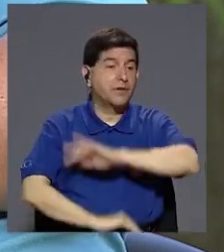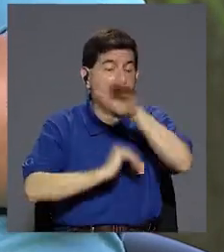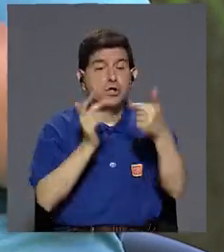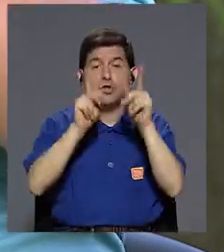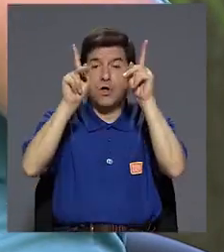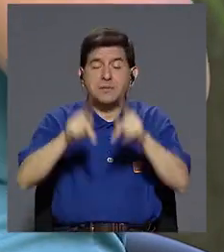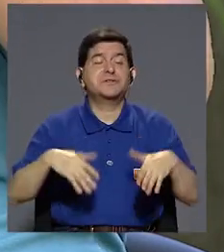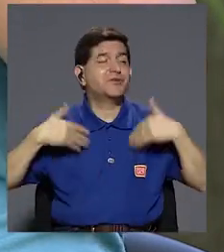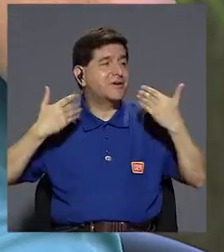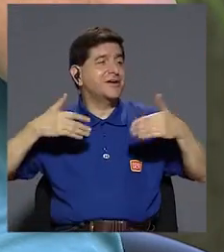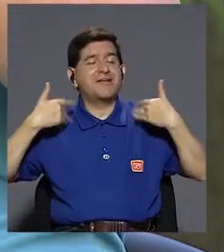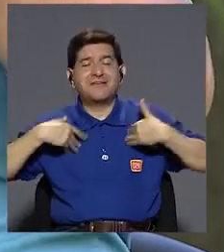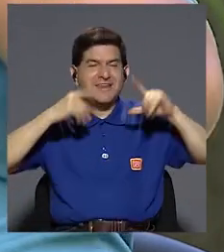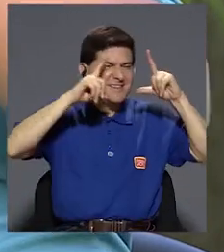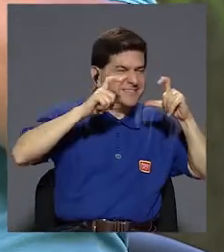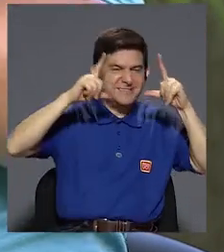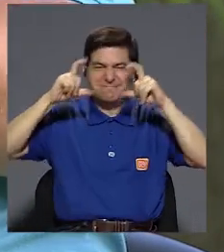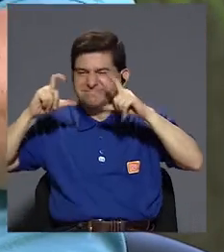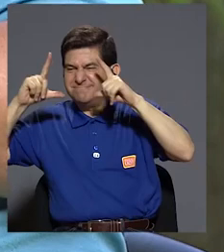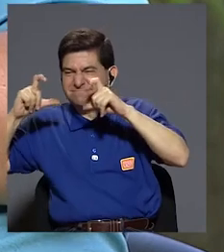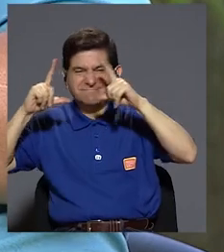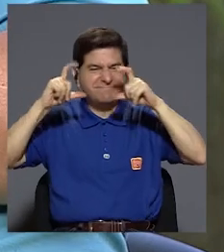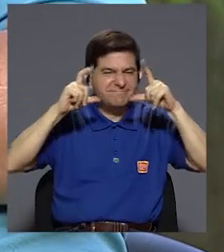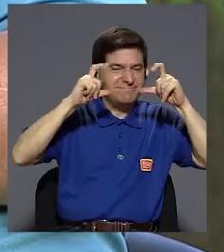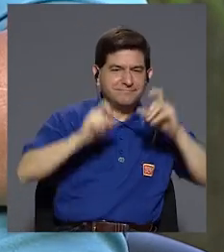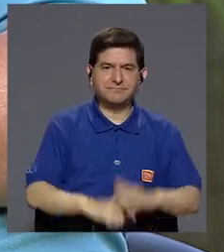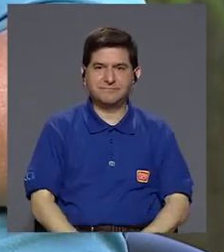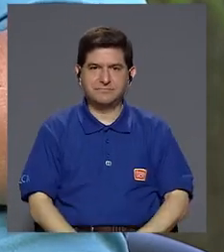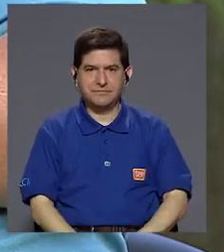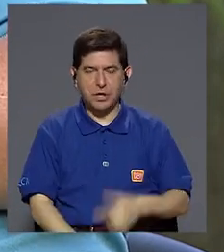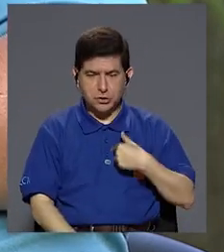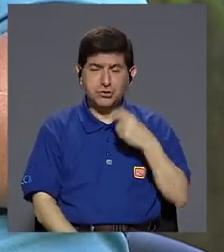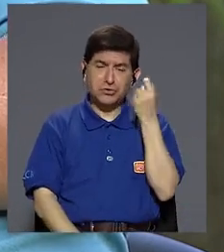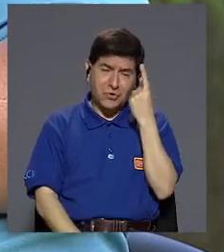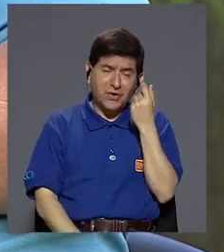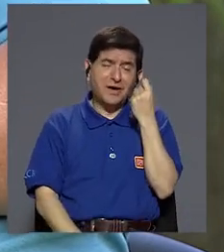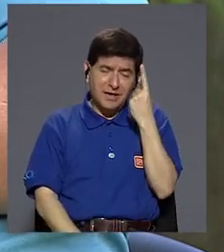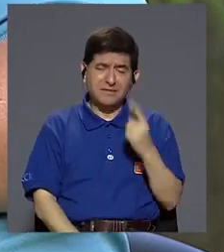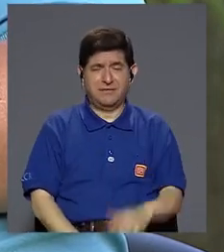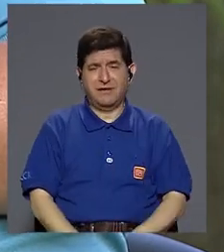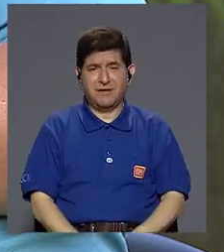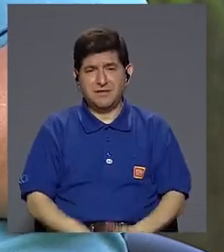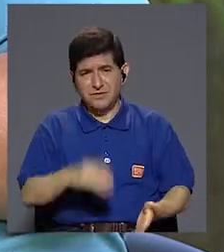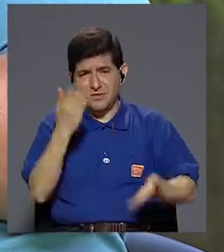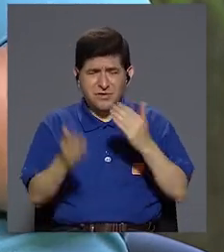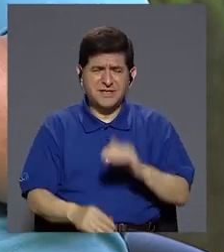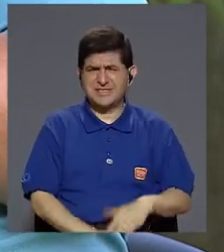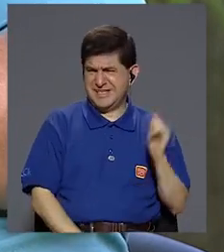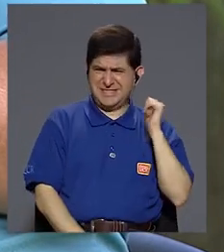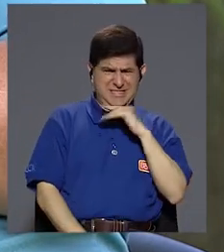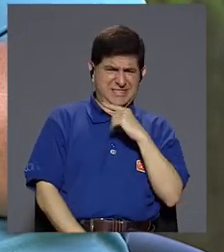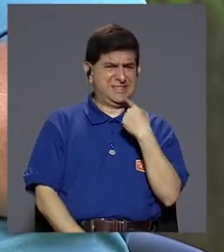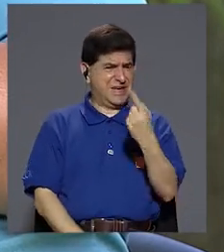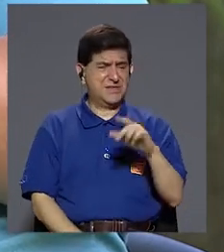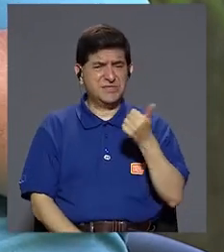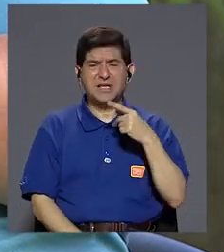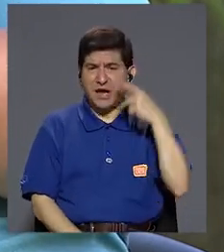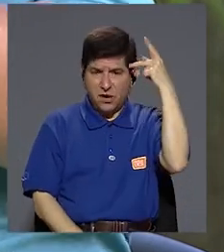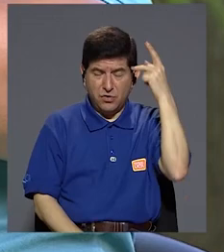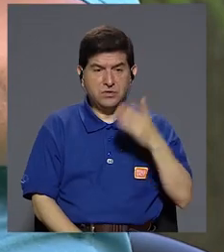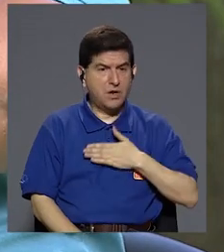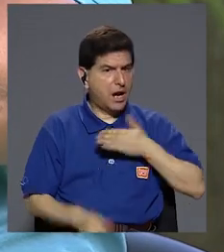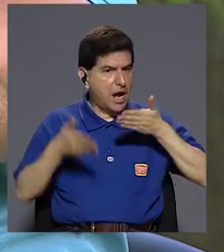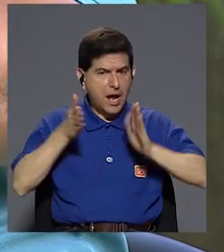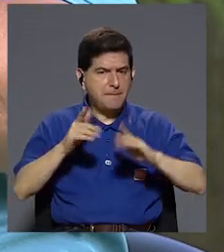Donde todo el mundo está feliz de la vida tomando fotos. Yo entiendo perfectamente que uno puede verse rarísimo, ¿verdad? Diciéndole a los demás